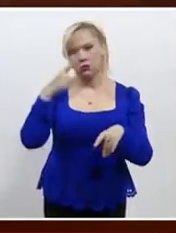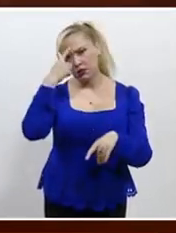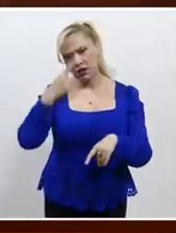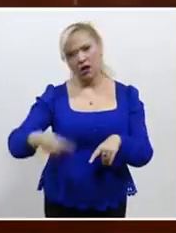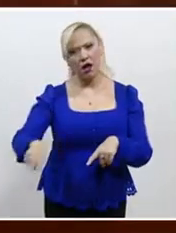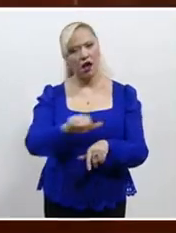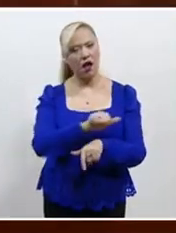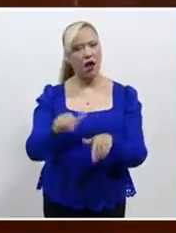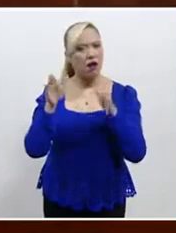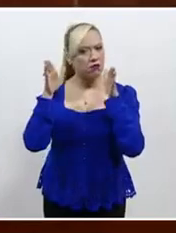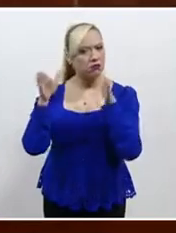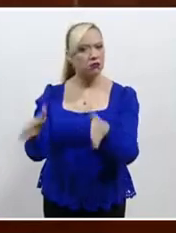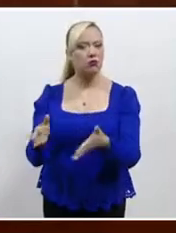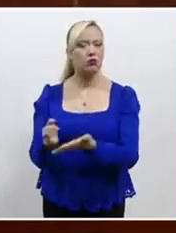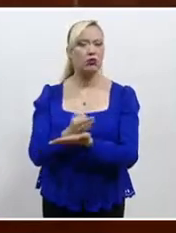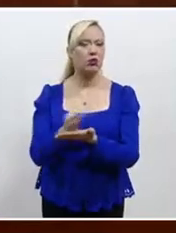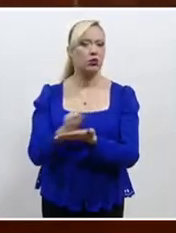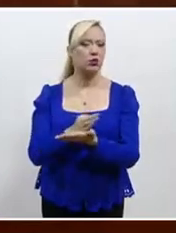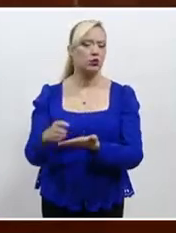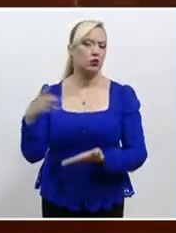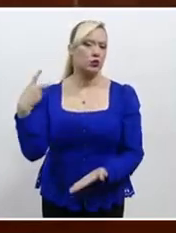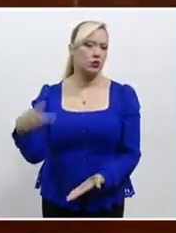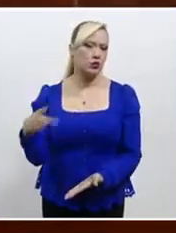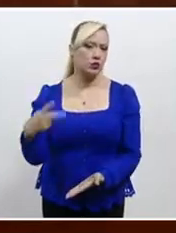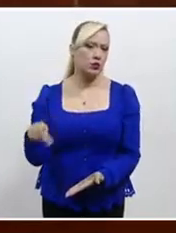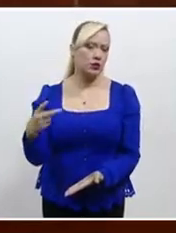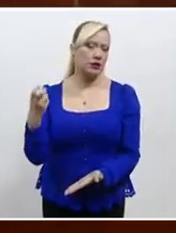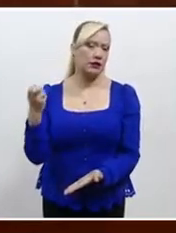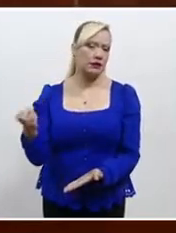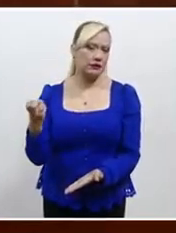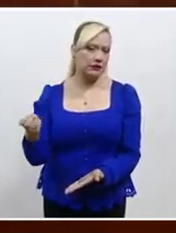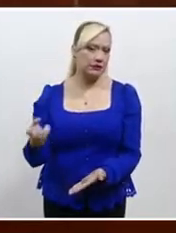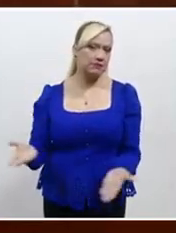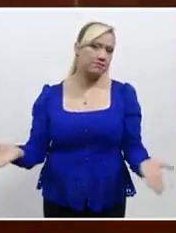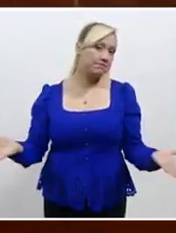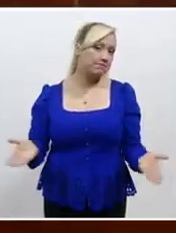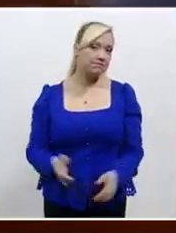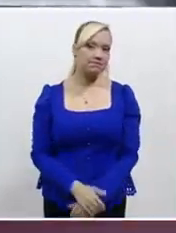la militancia y simpatizantes de la entonces precandidata.